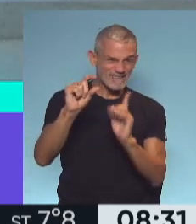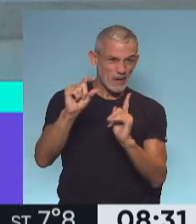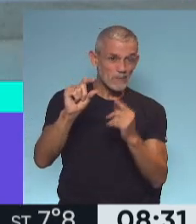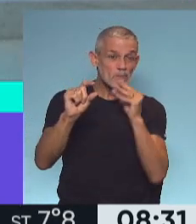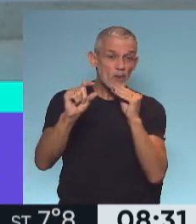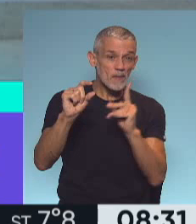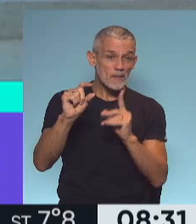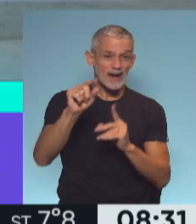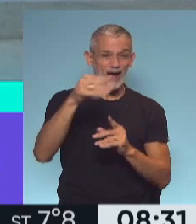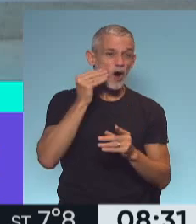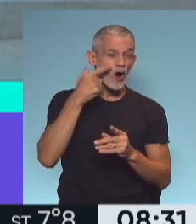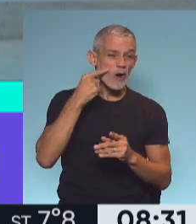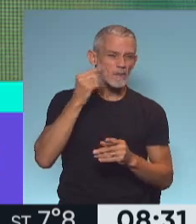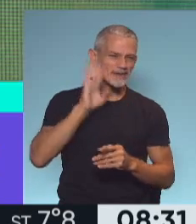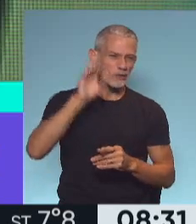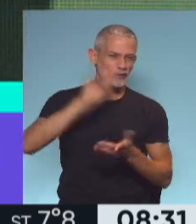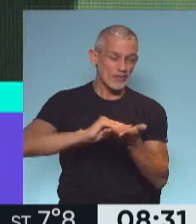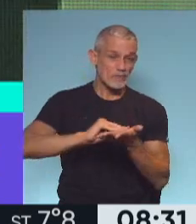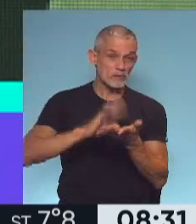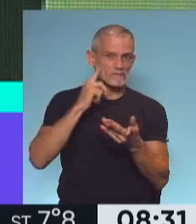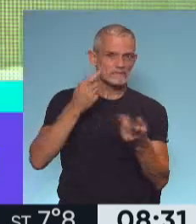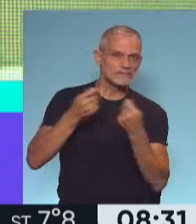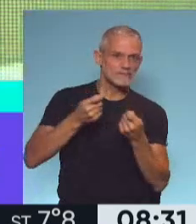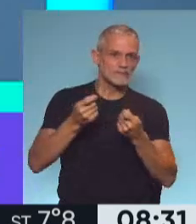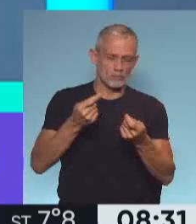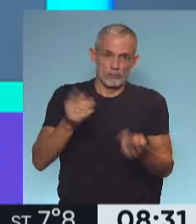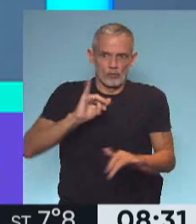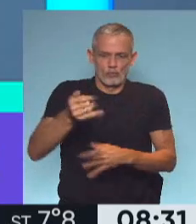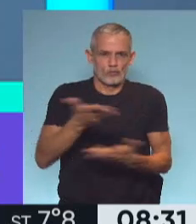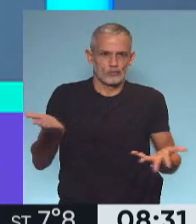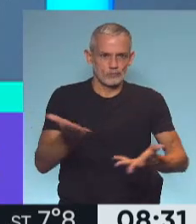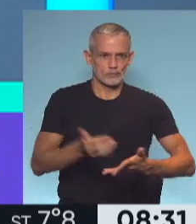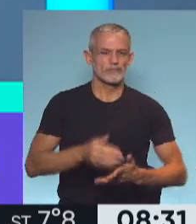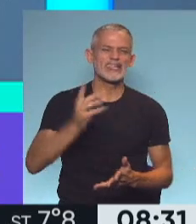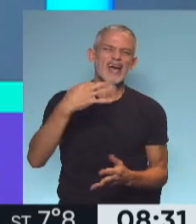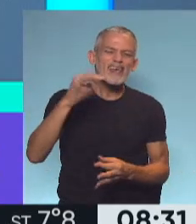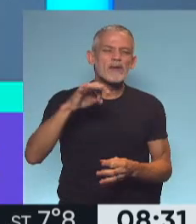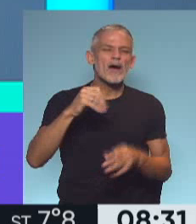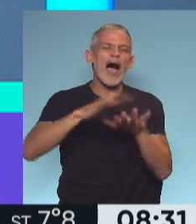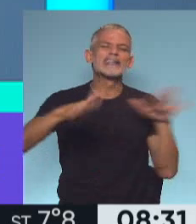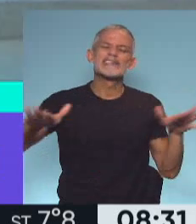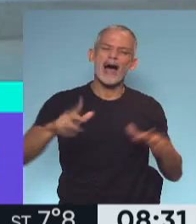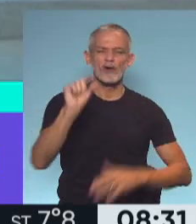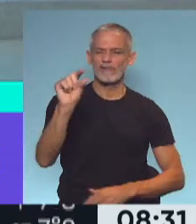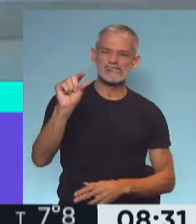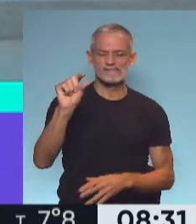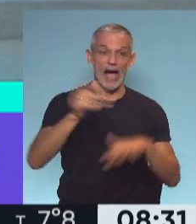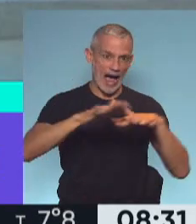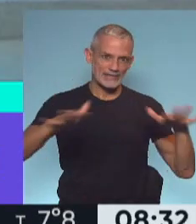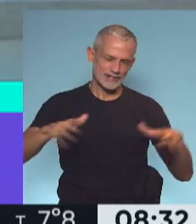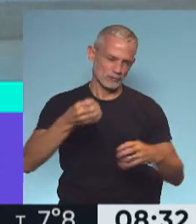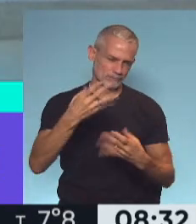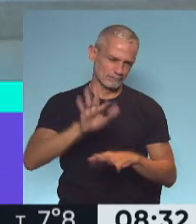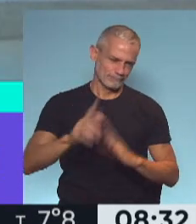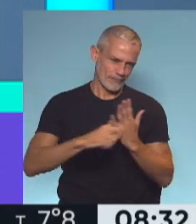al café con Mix para renegociar la deuda? Si es eso, vamos. Para mí debería apelar al asado, que eso no falla, ¿no? Un buen asado